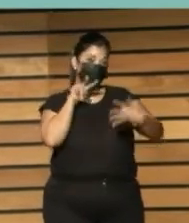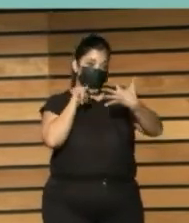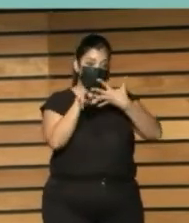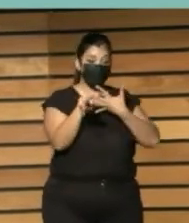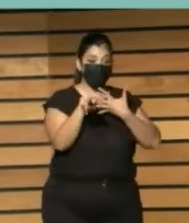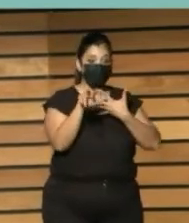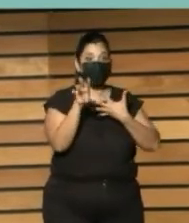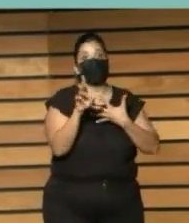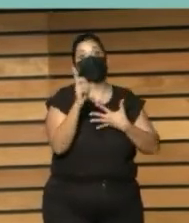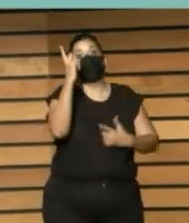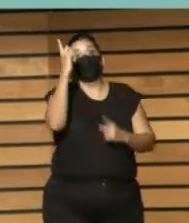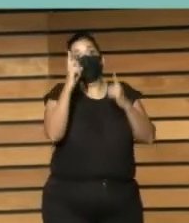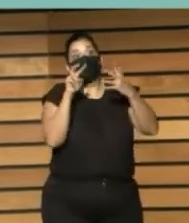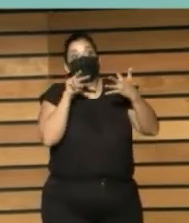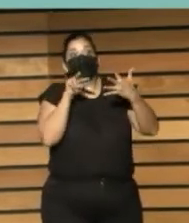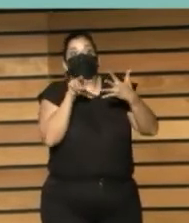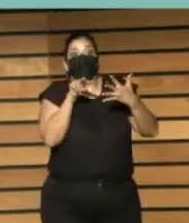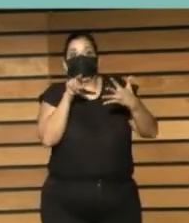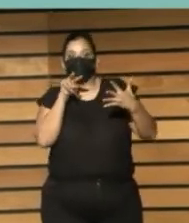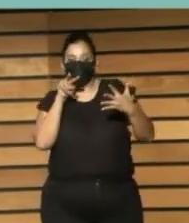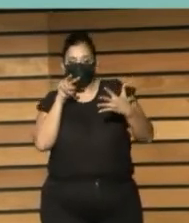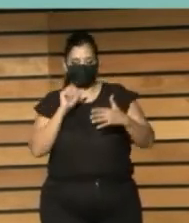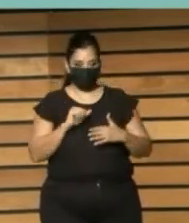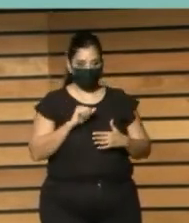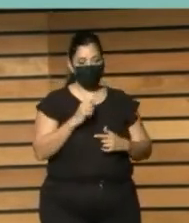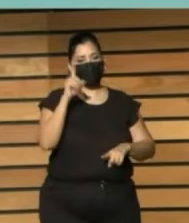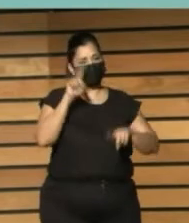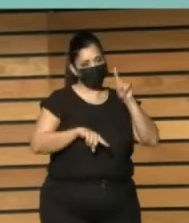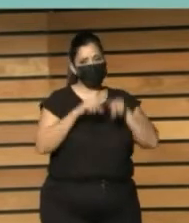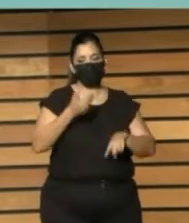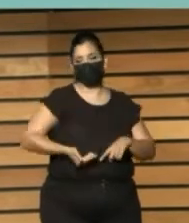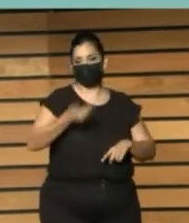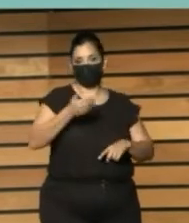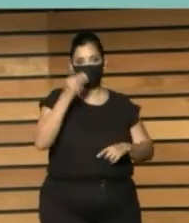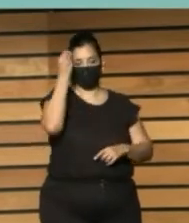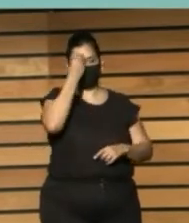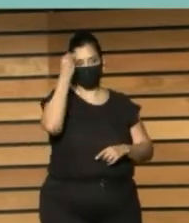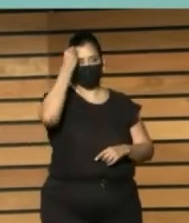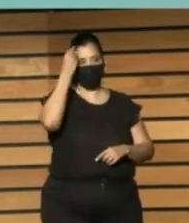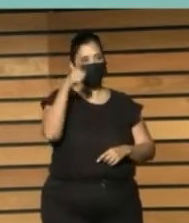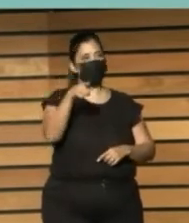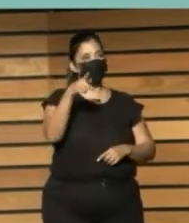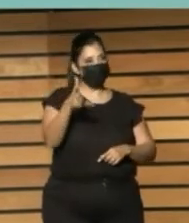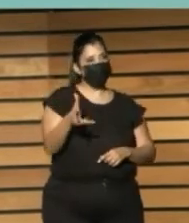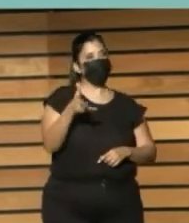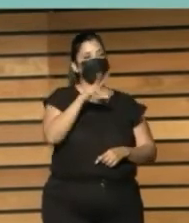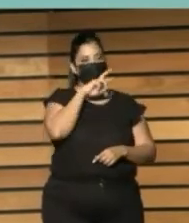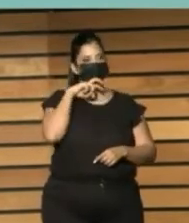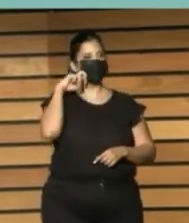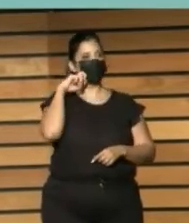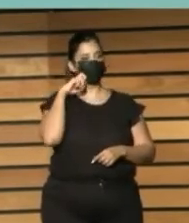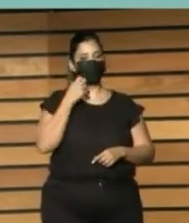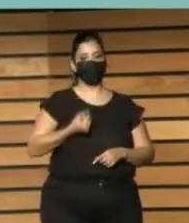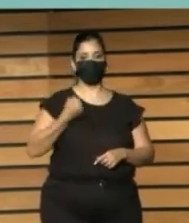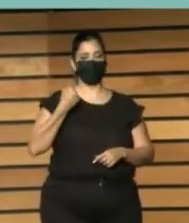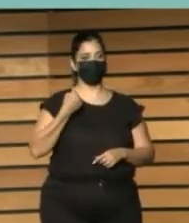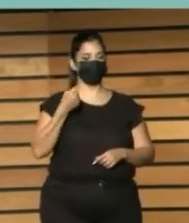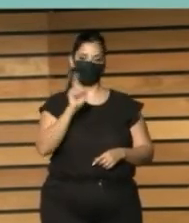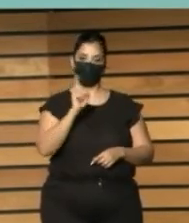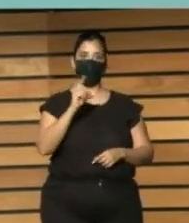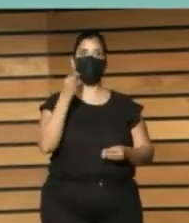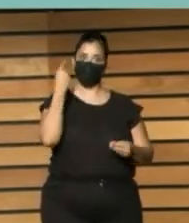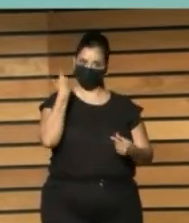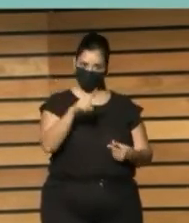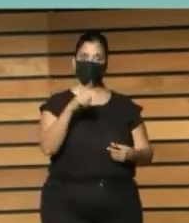y dice no es mejor dejar de pensar solo en su valor y su potencial y mostrar su poder económico